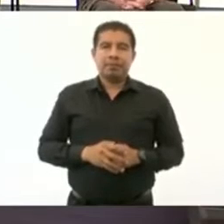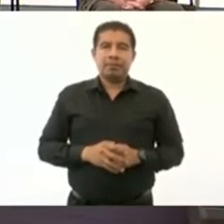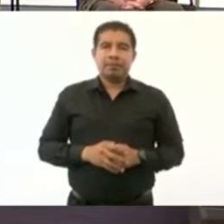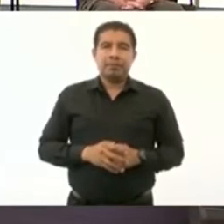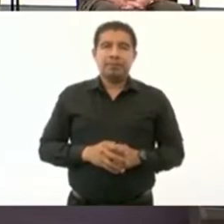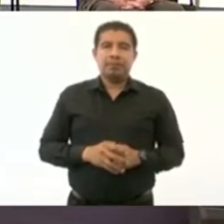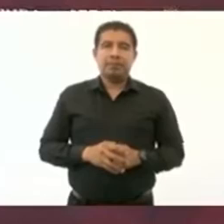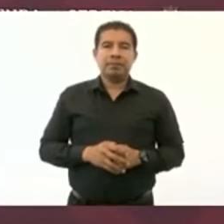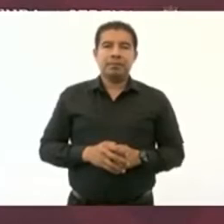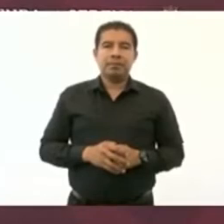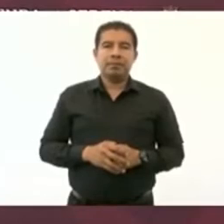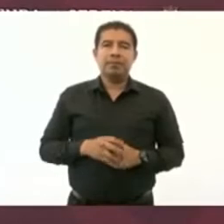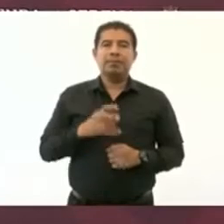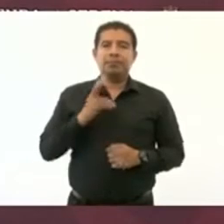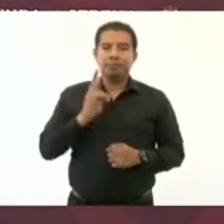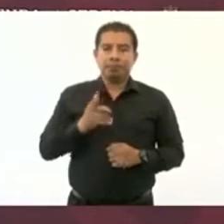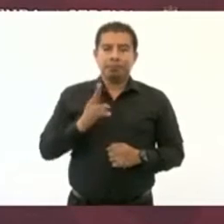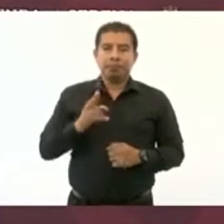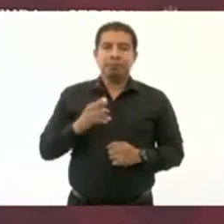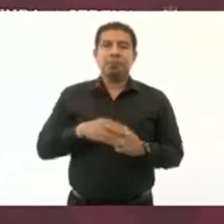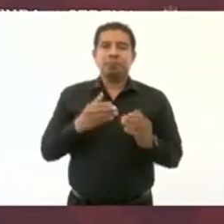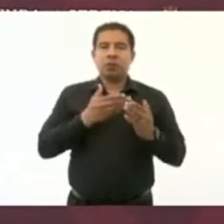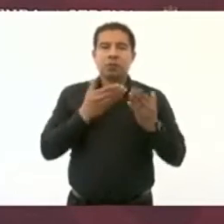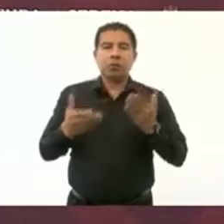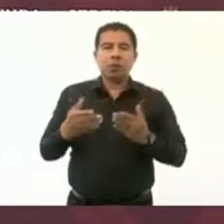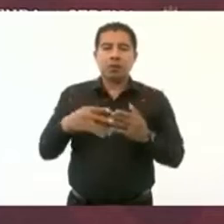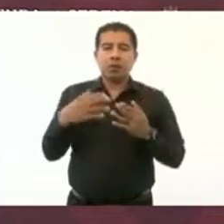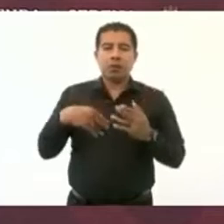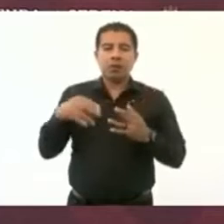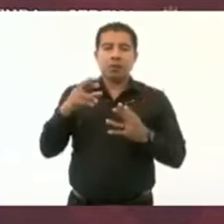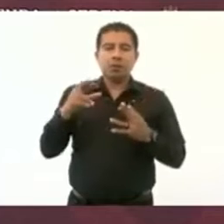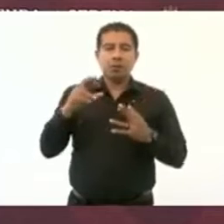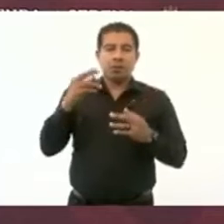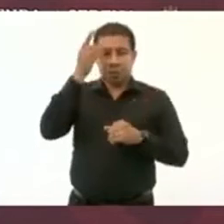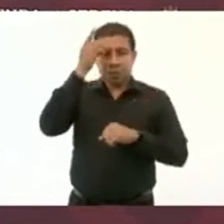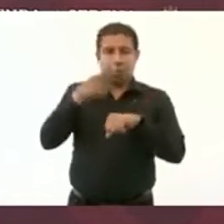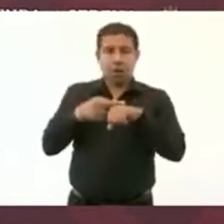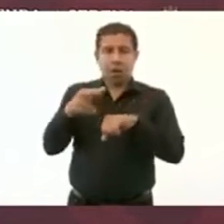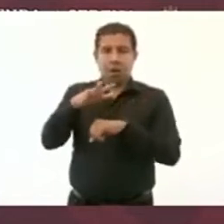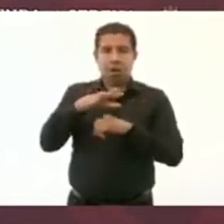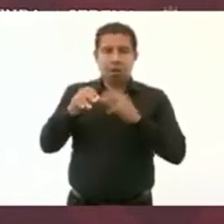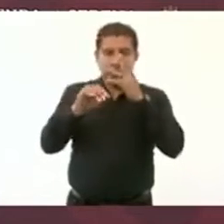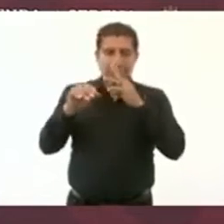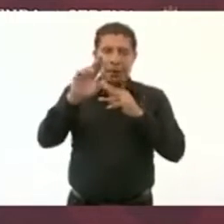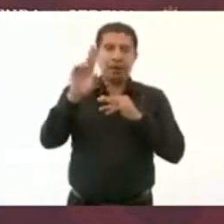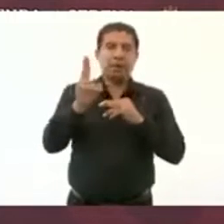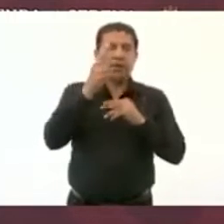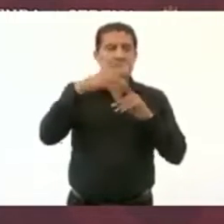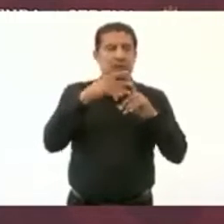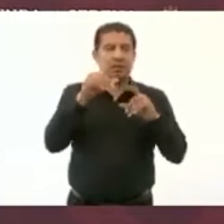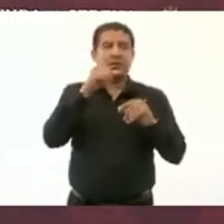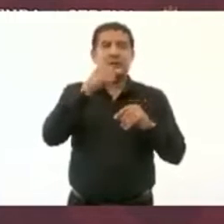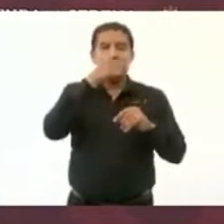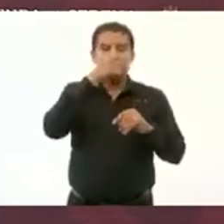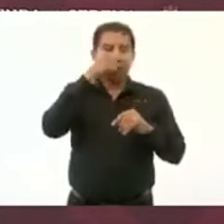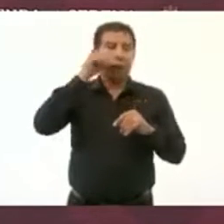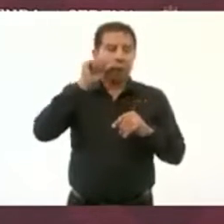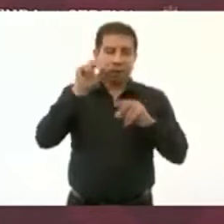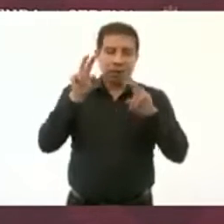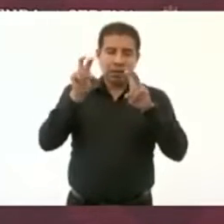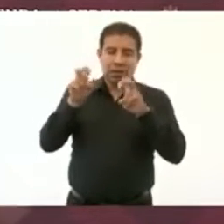Va a venir la rectora de todas las universidades Benito Juárez,